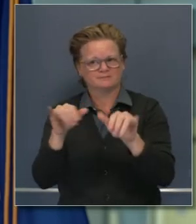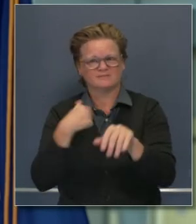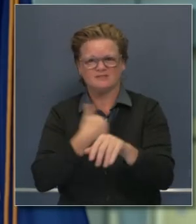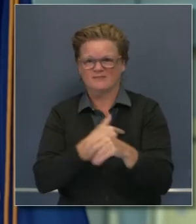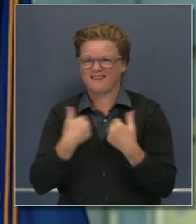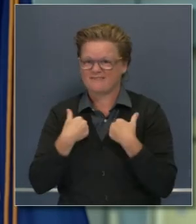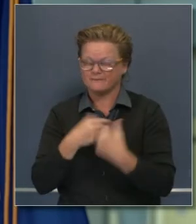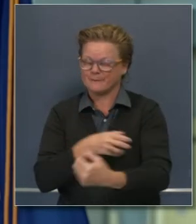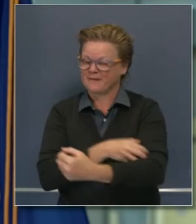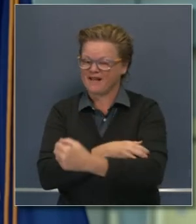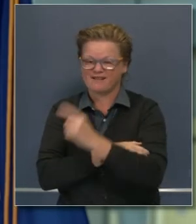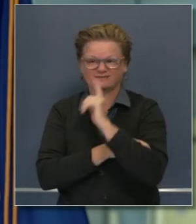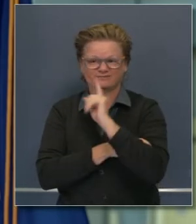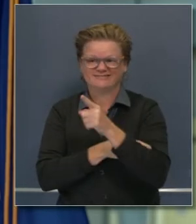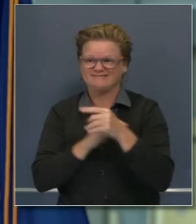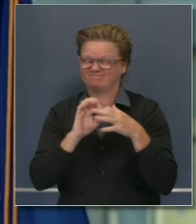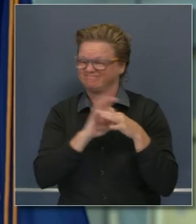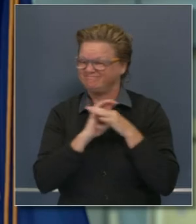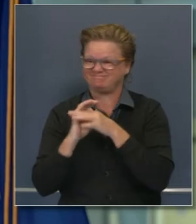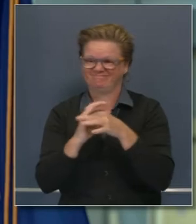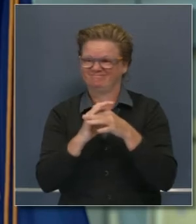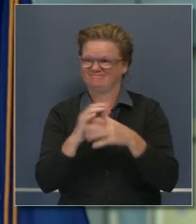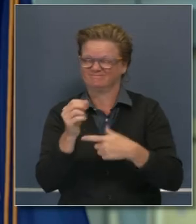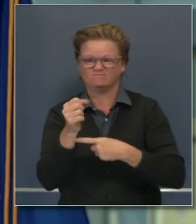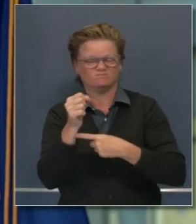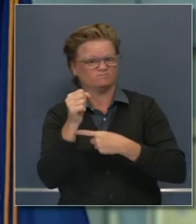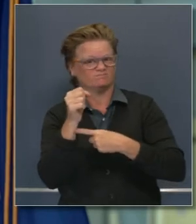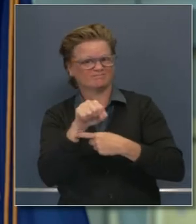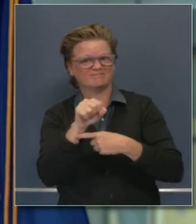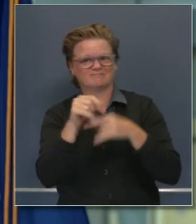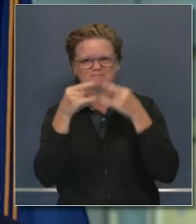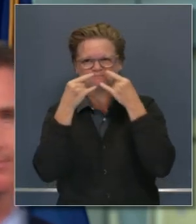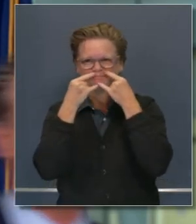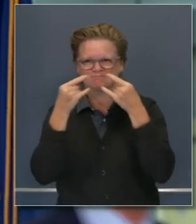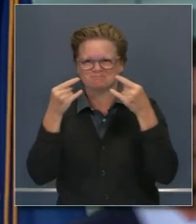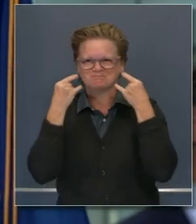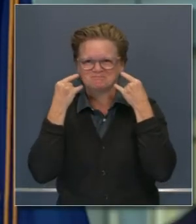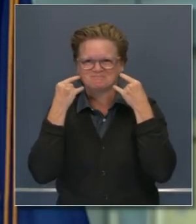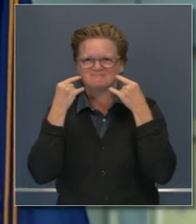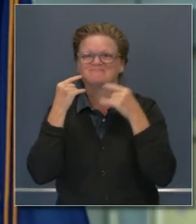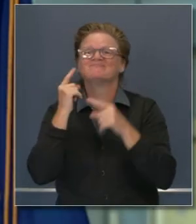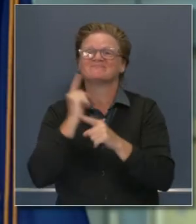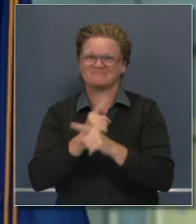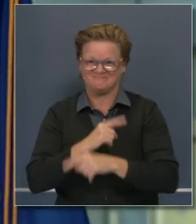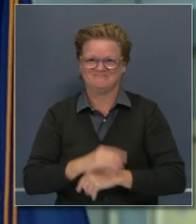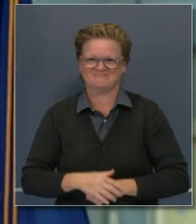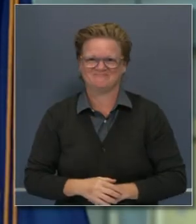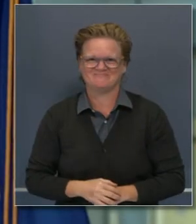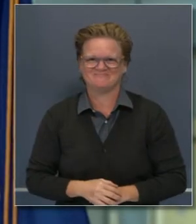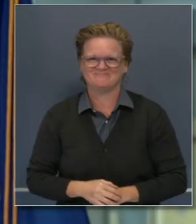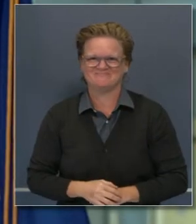en su mensaje importantísimo de usar mascarillas y cubrecaras. Y todos, por favor, cuídense.